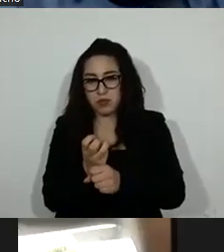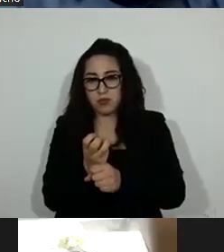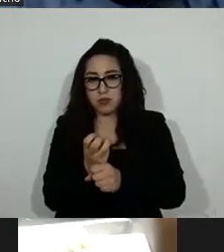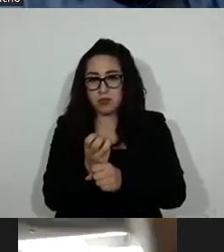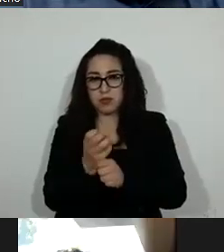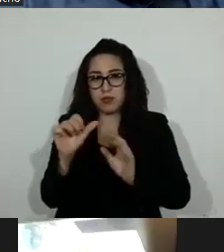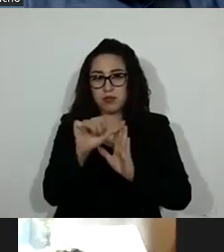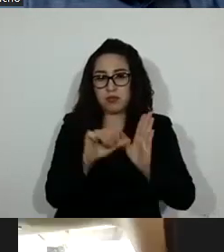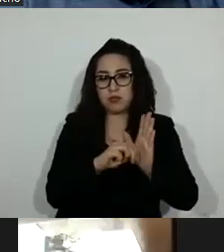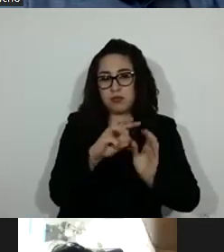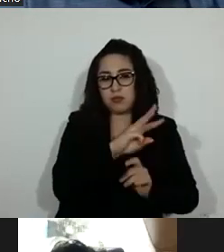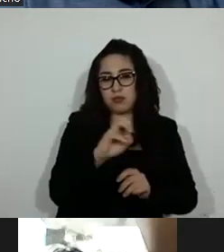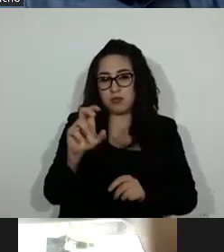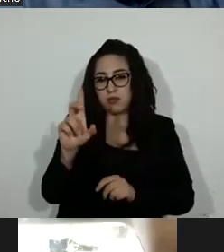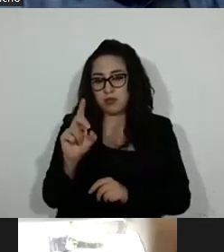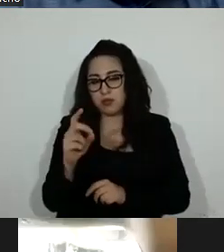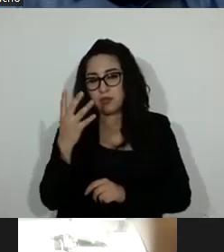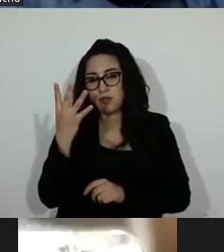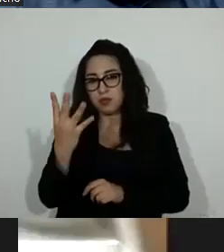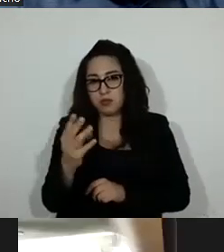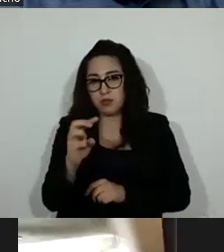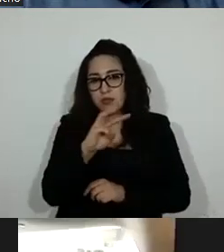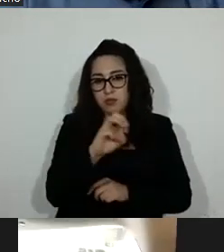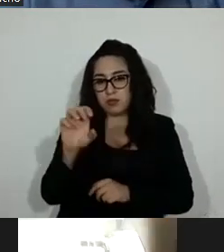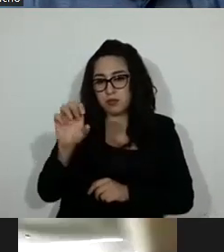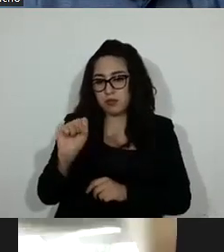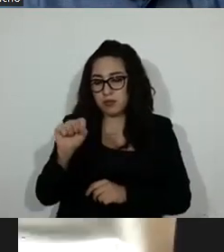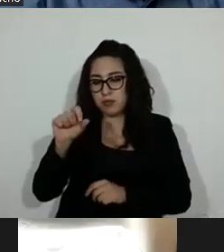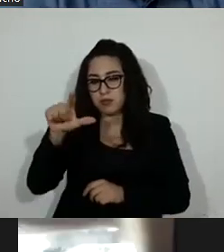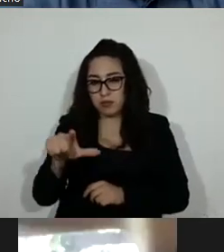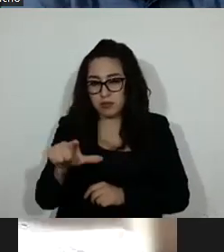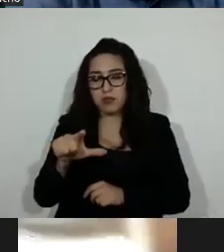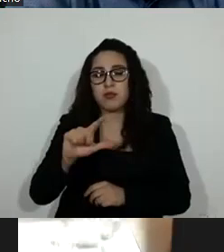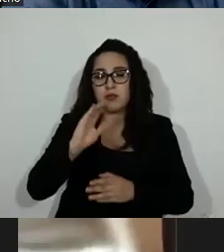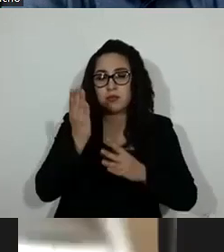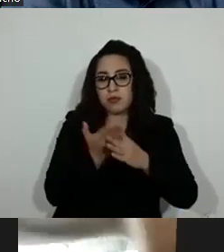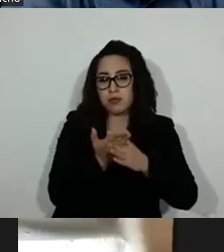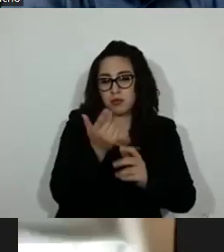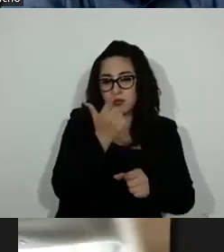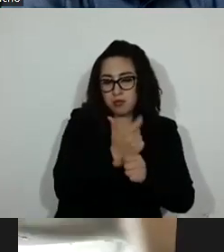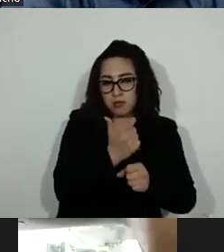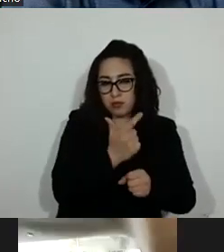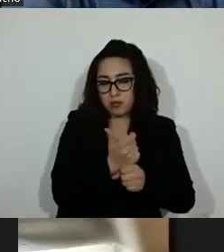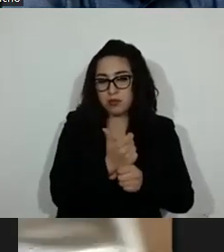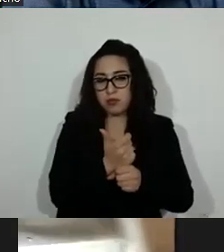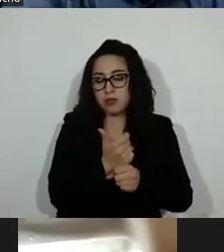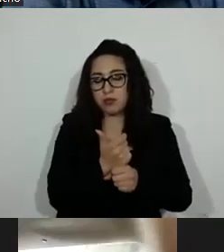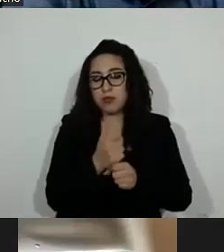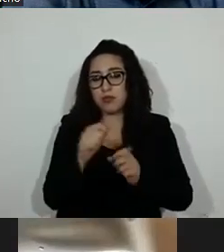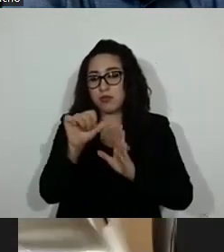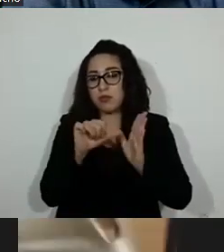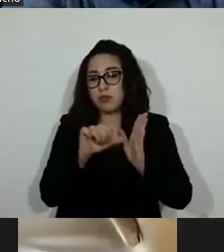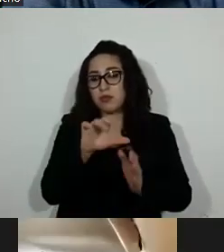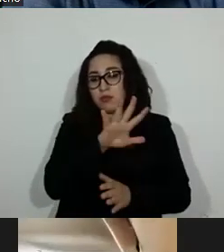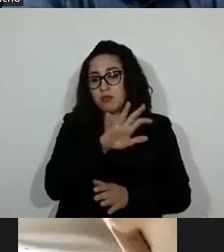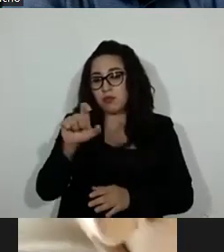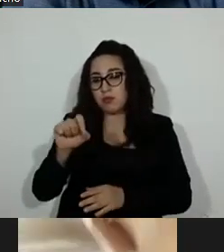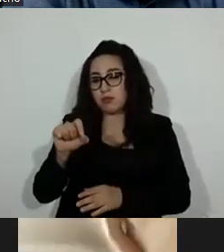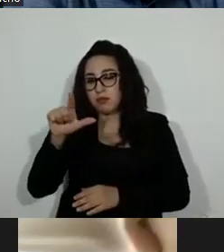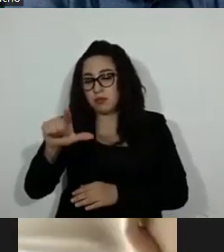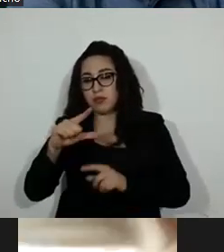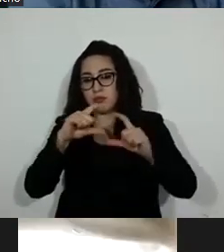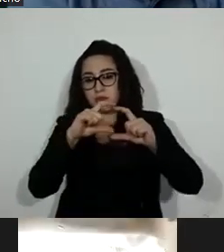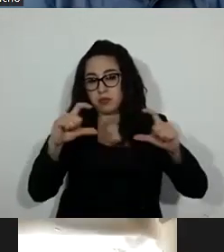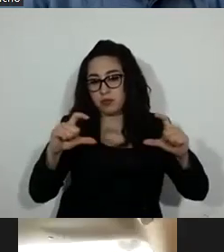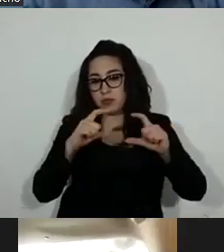trescientos treinta y cuatro, trescientos sesenta y siete, fracción séptima y quinientos veintisiete párrafos primero y